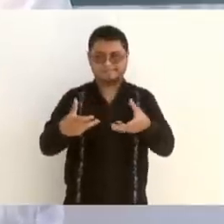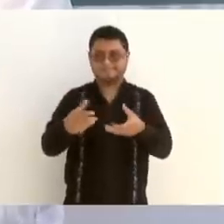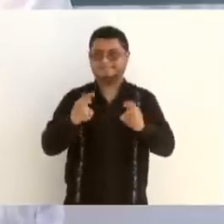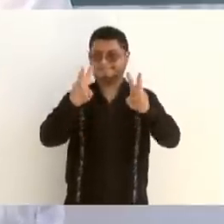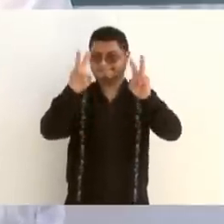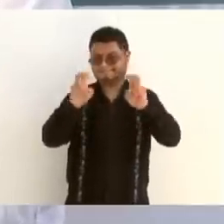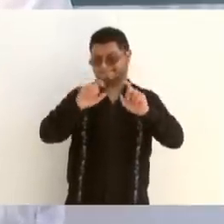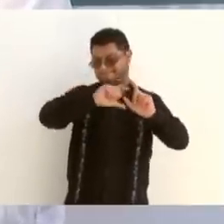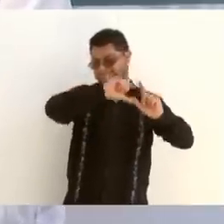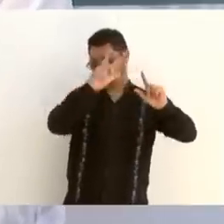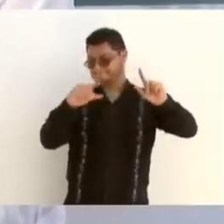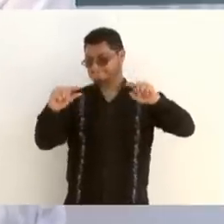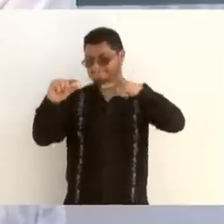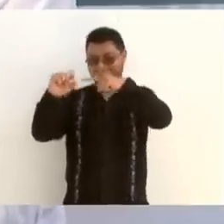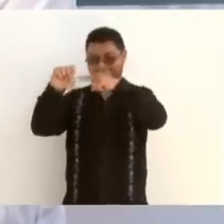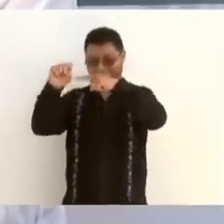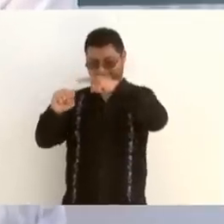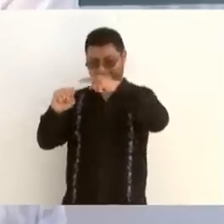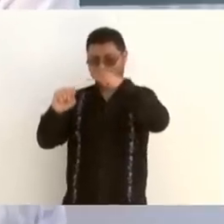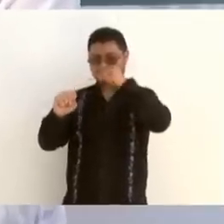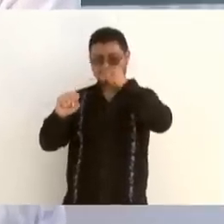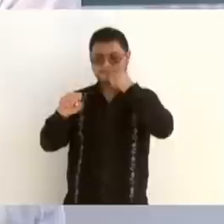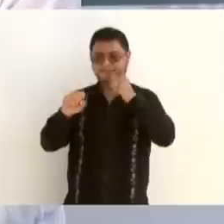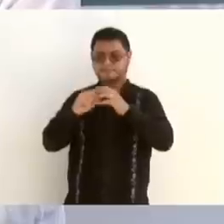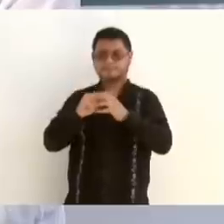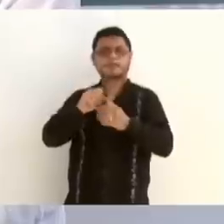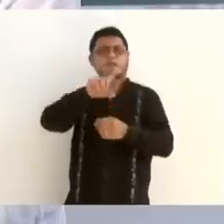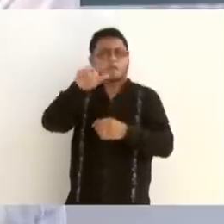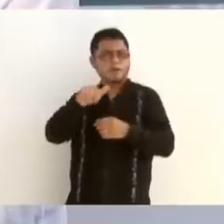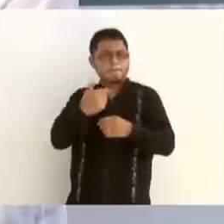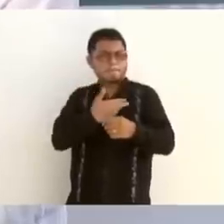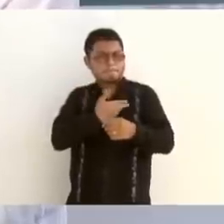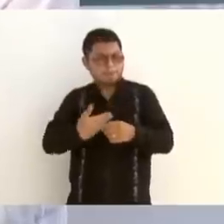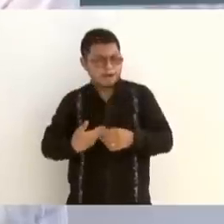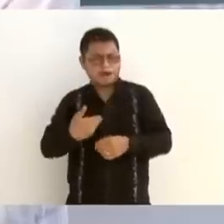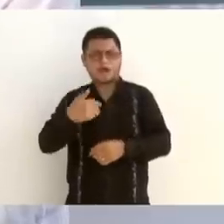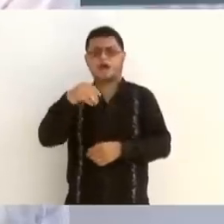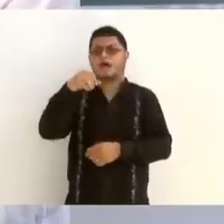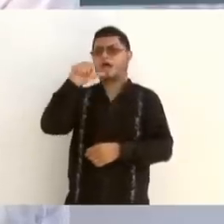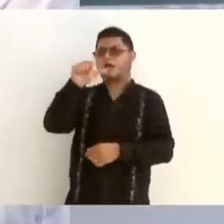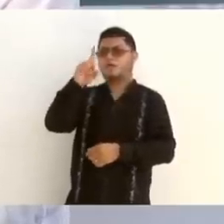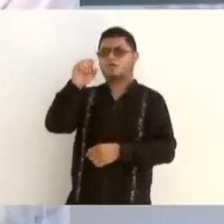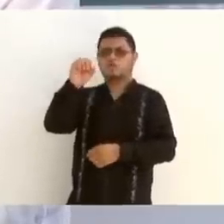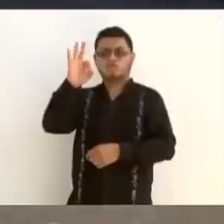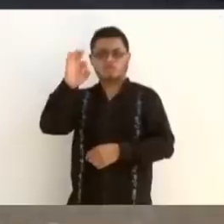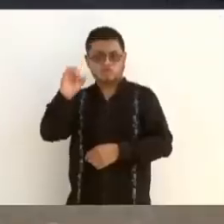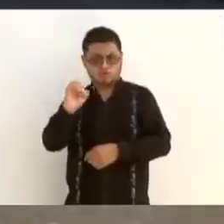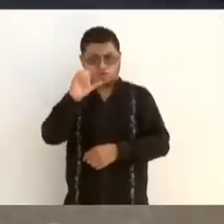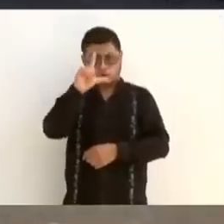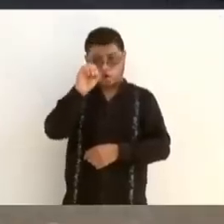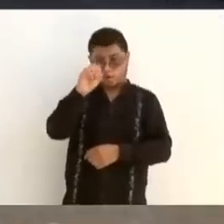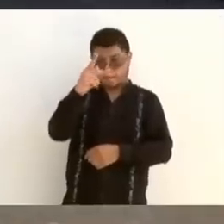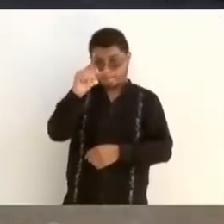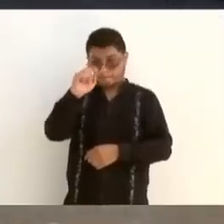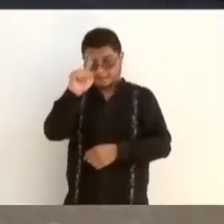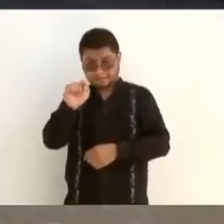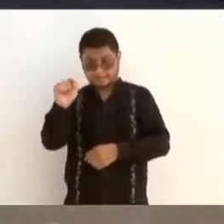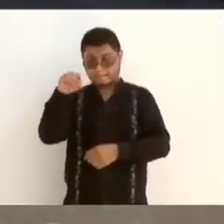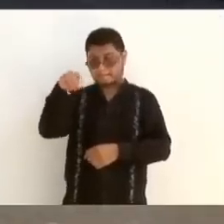Luego el presidente López Mateos hace la carretera de